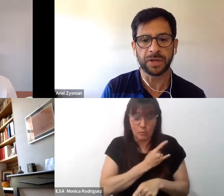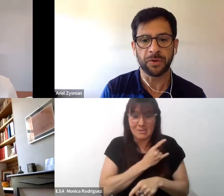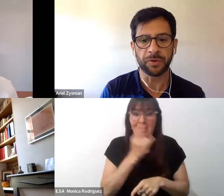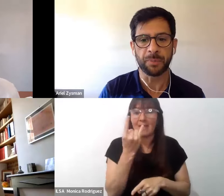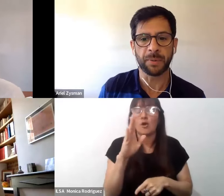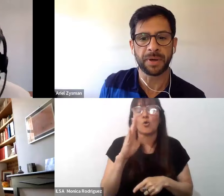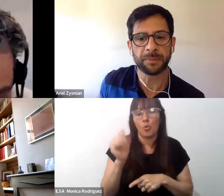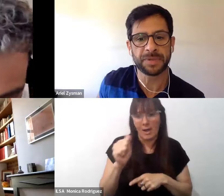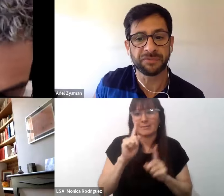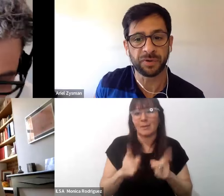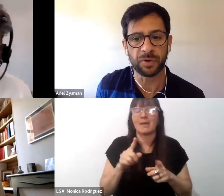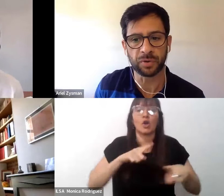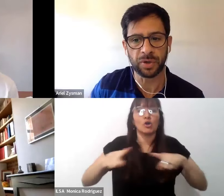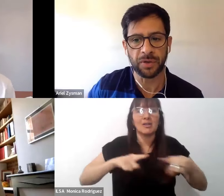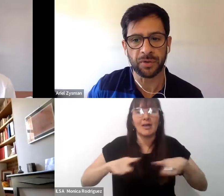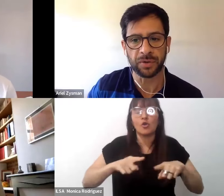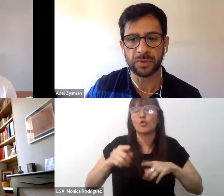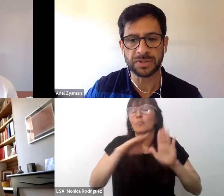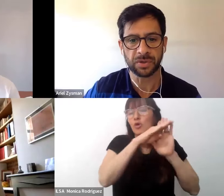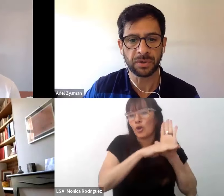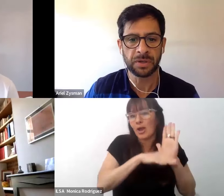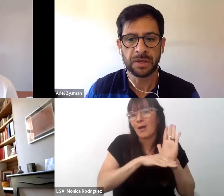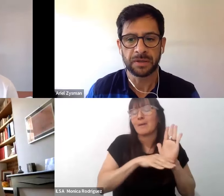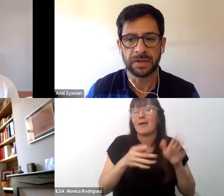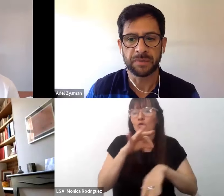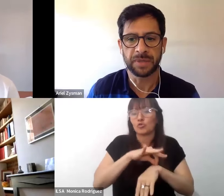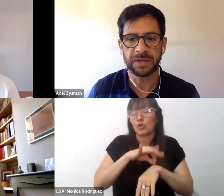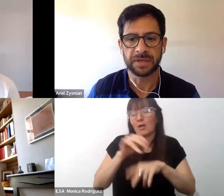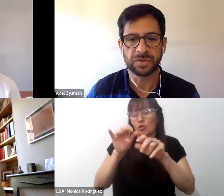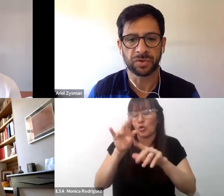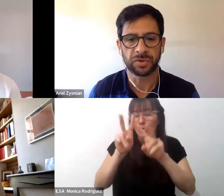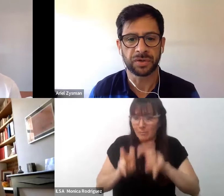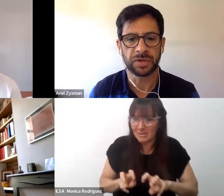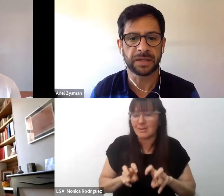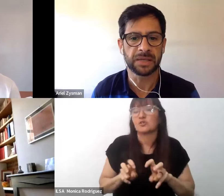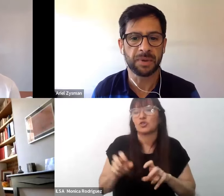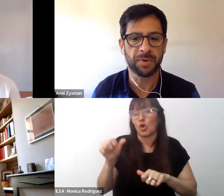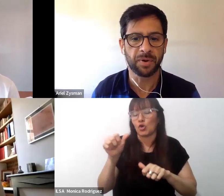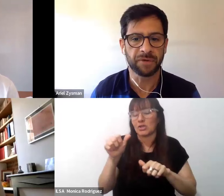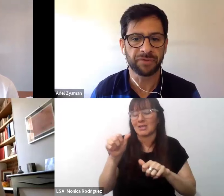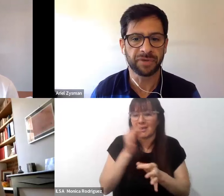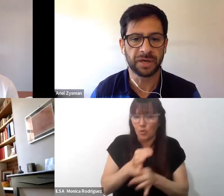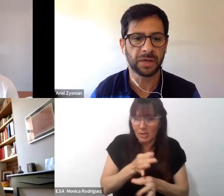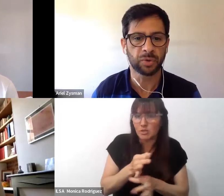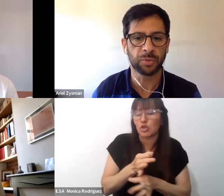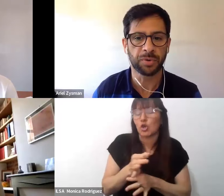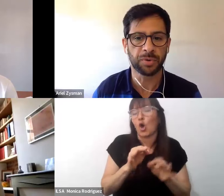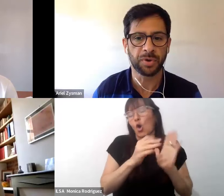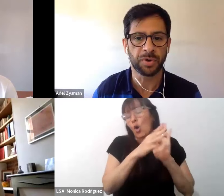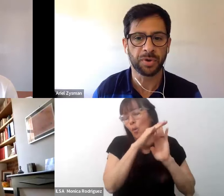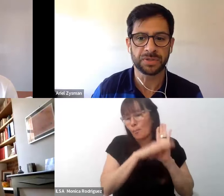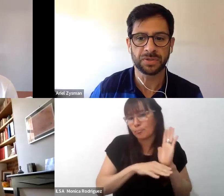de ser coordinador del programa específico de Doctorado en Educación de Investigación Narrativa Biográfica y